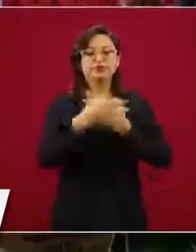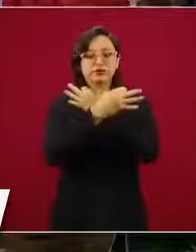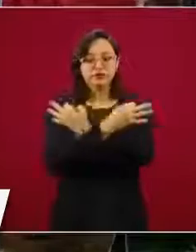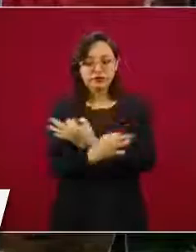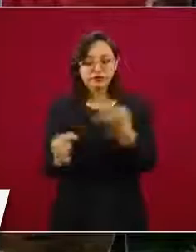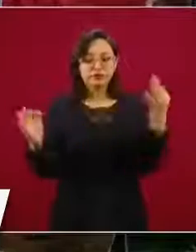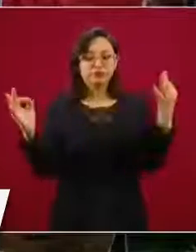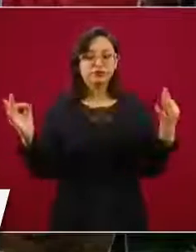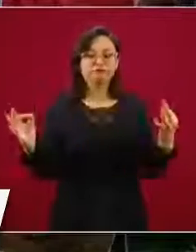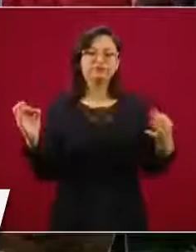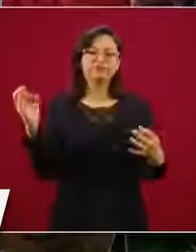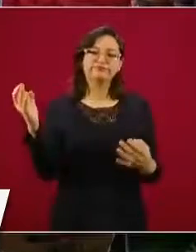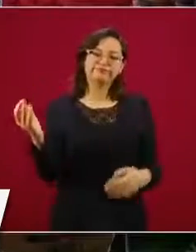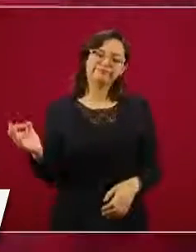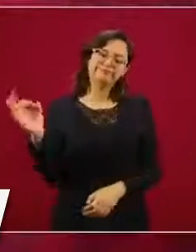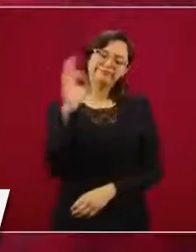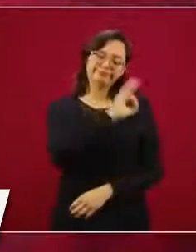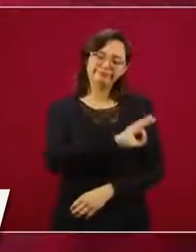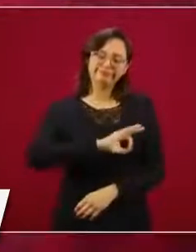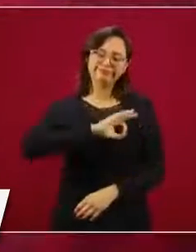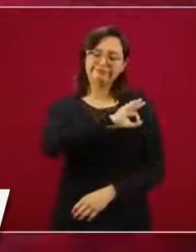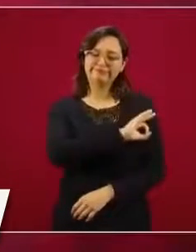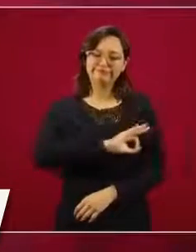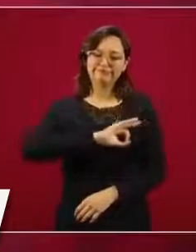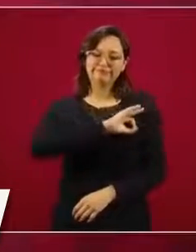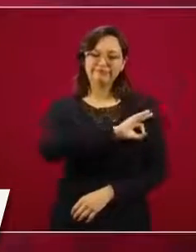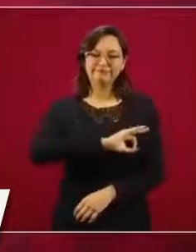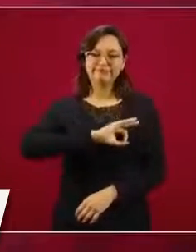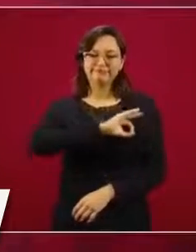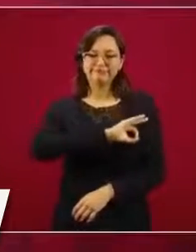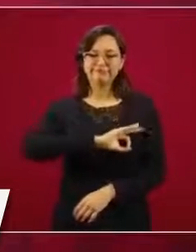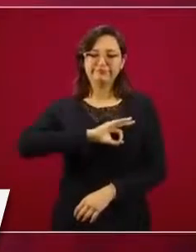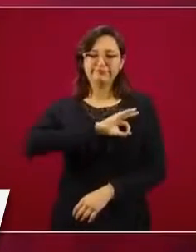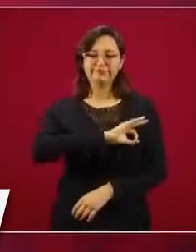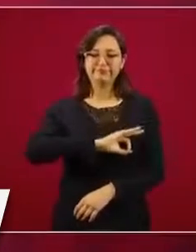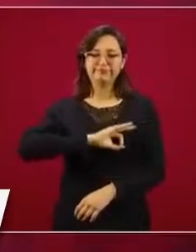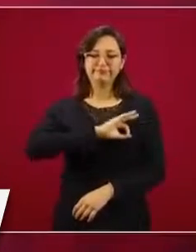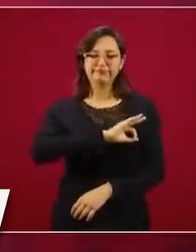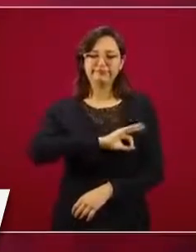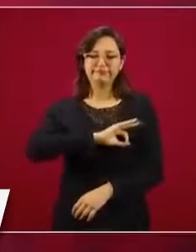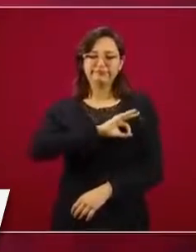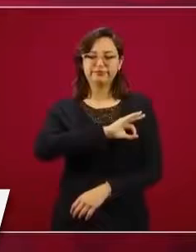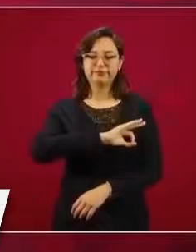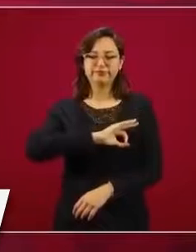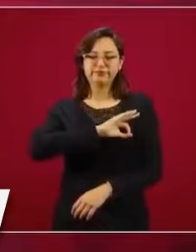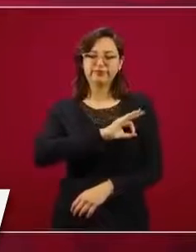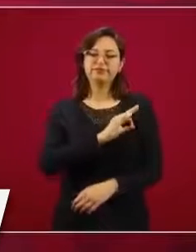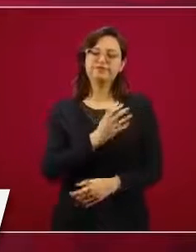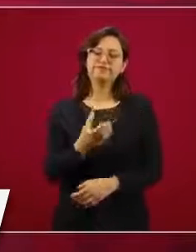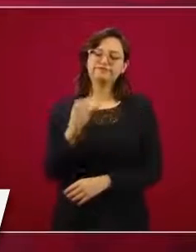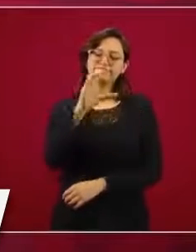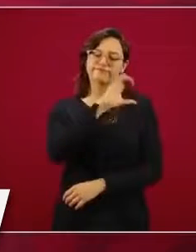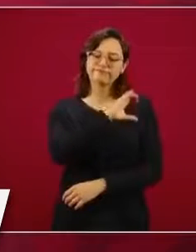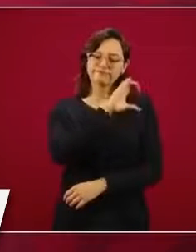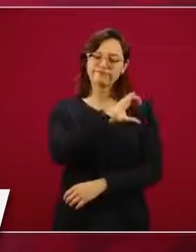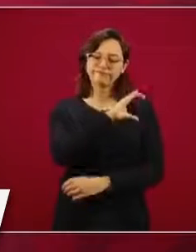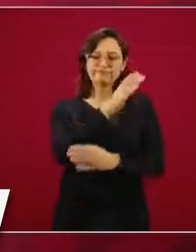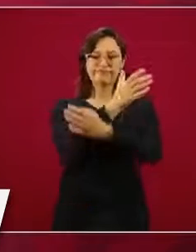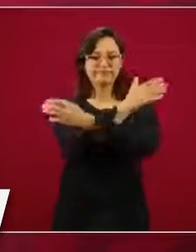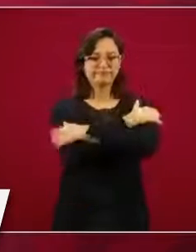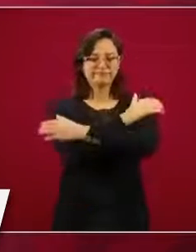una felicitación afectuosa, cariñosa